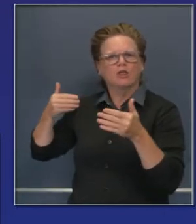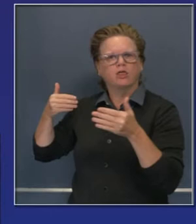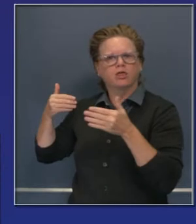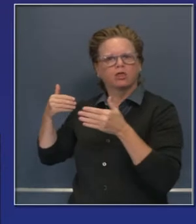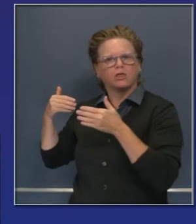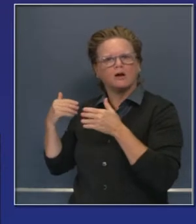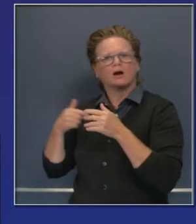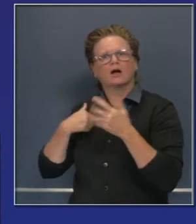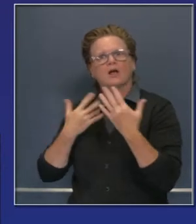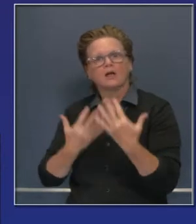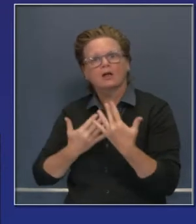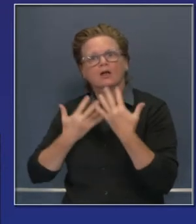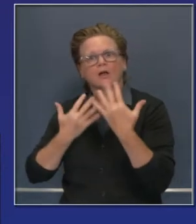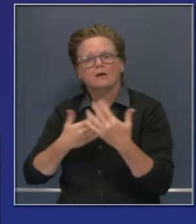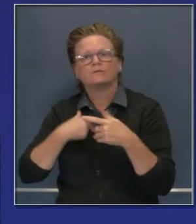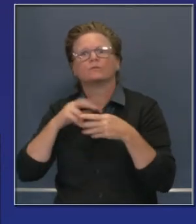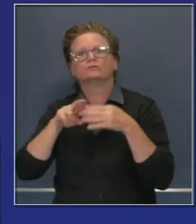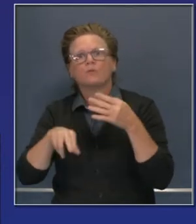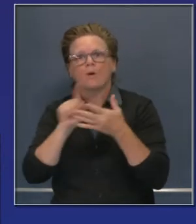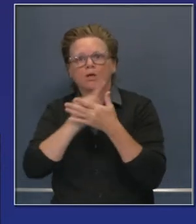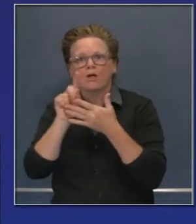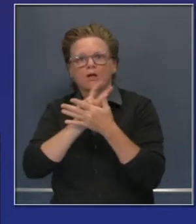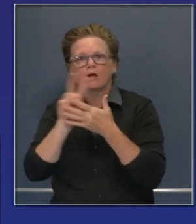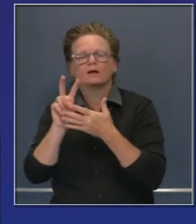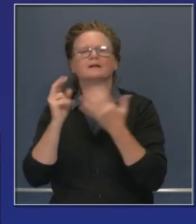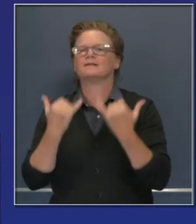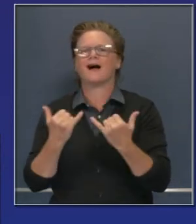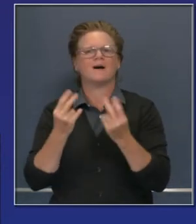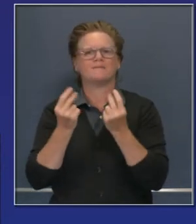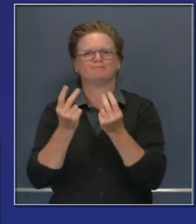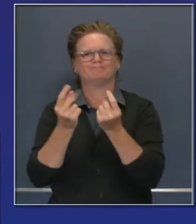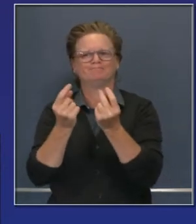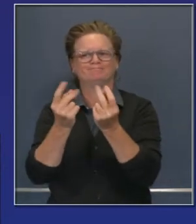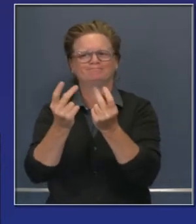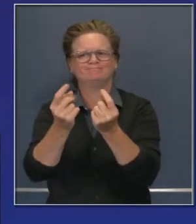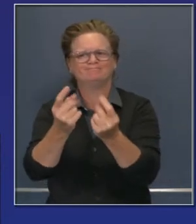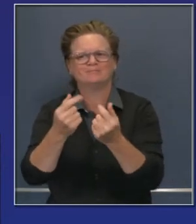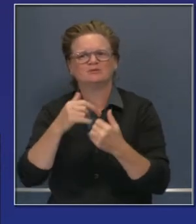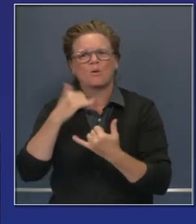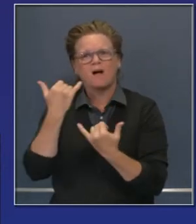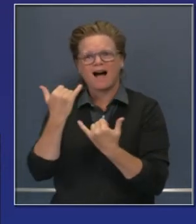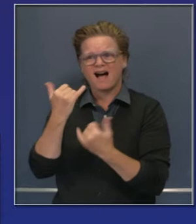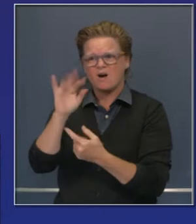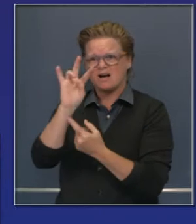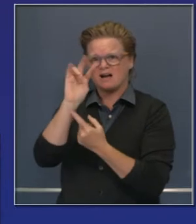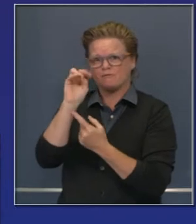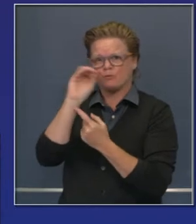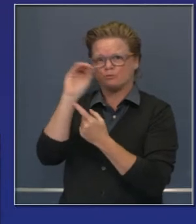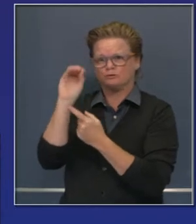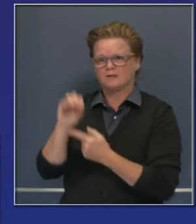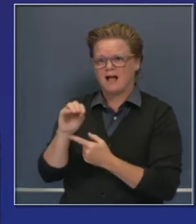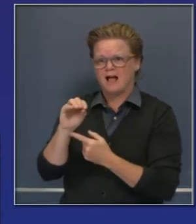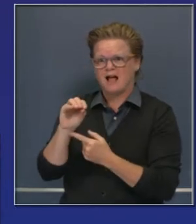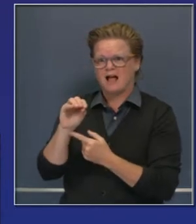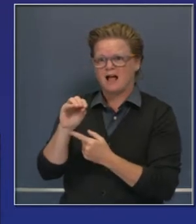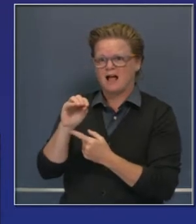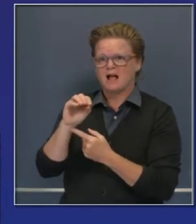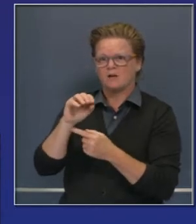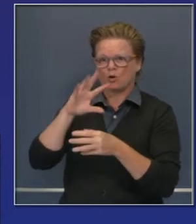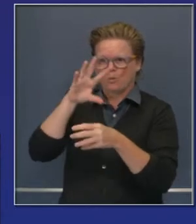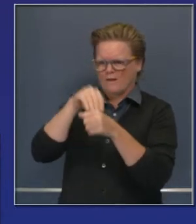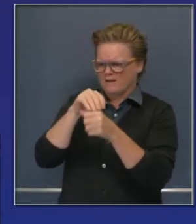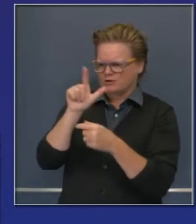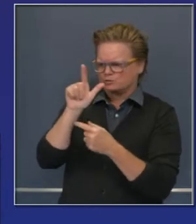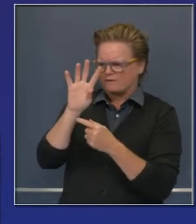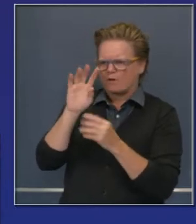considerablemente en las últimas dos o tres semanas. 70% de las pruebas están regresando ahora dentro de un periodo de 24 horas.